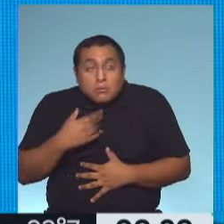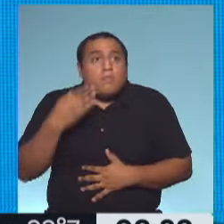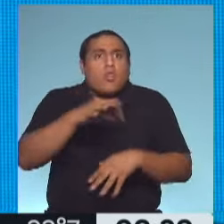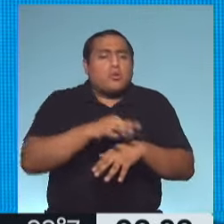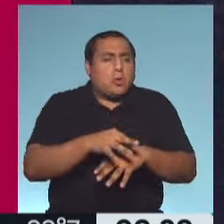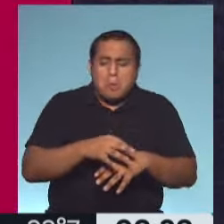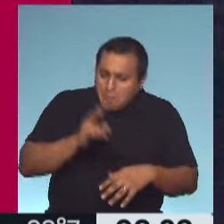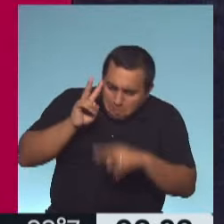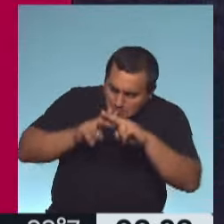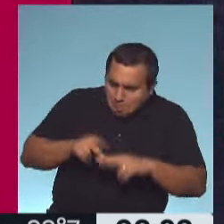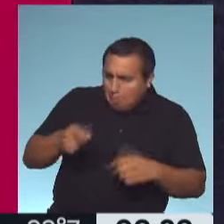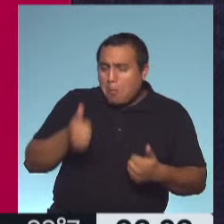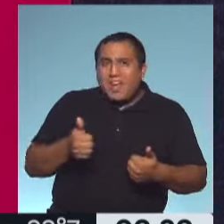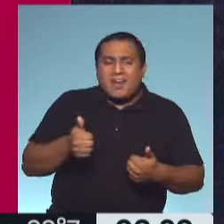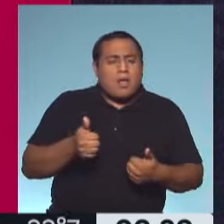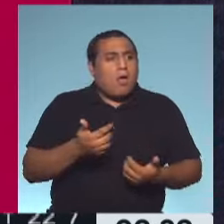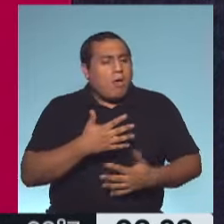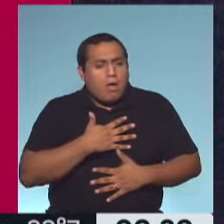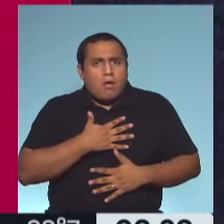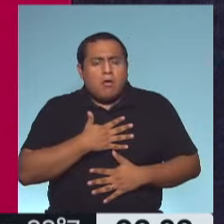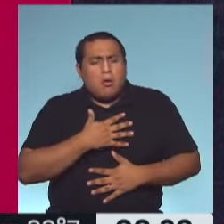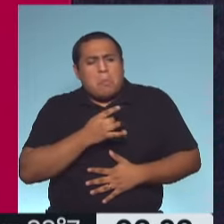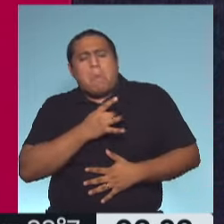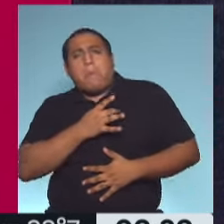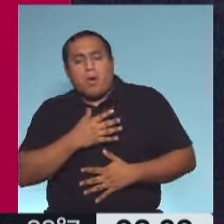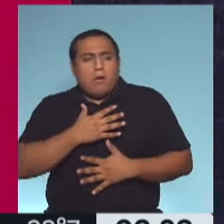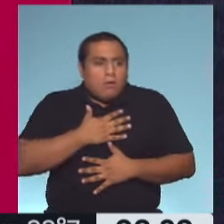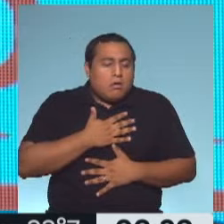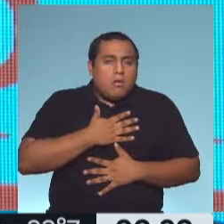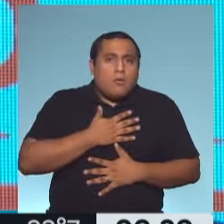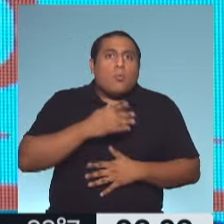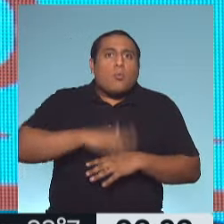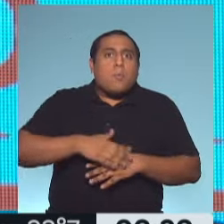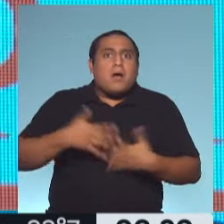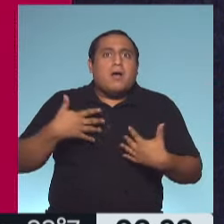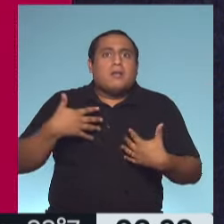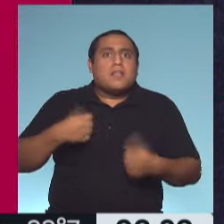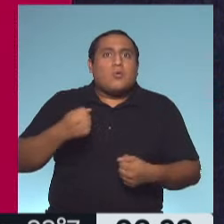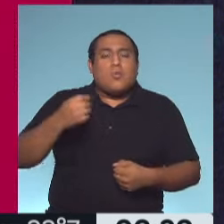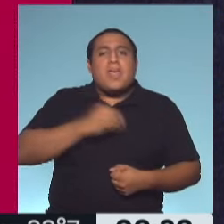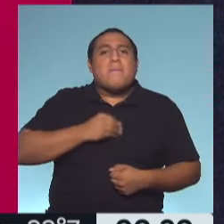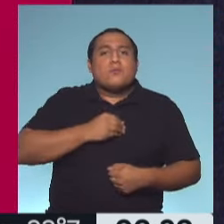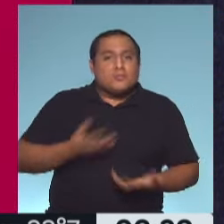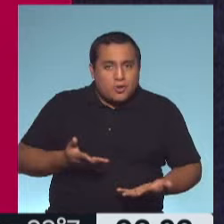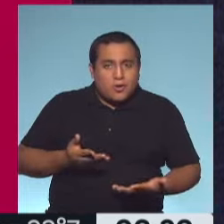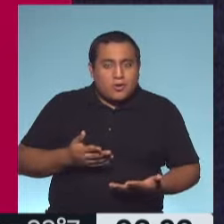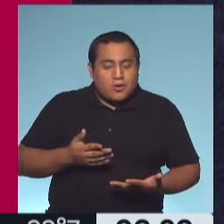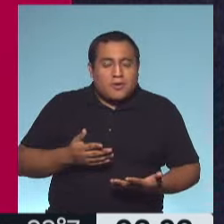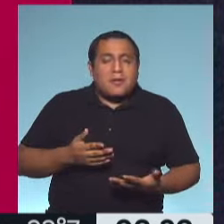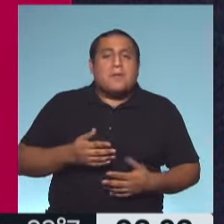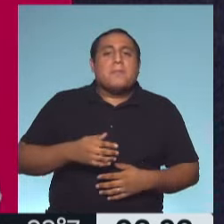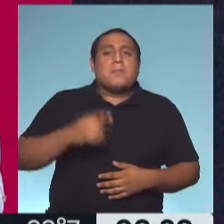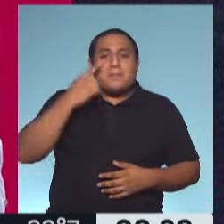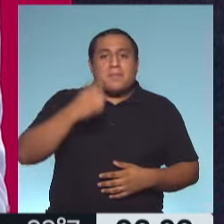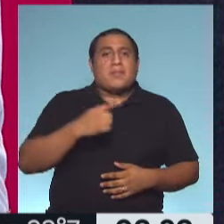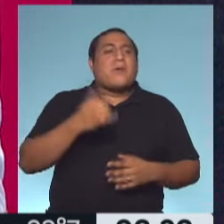emocional y psicológica. Y diste un ejemplo muy florido, porque la taquicardia está. Lo que no tiene es